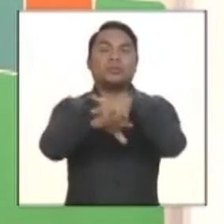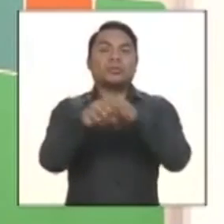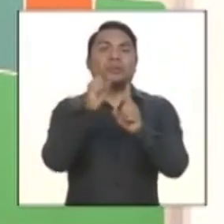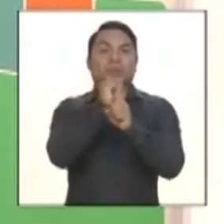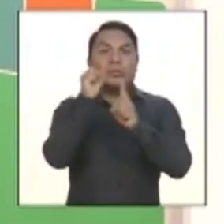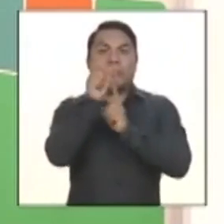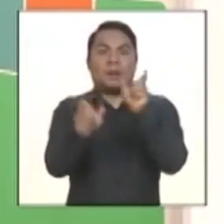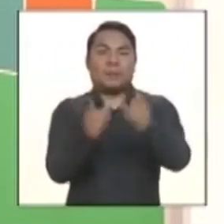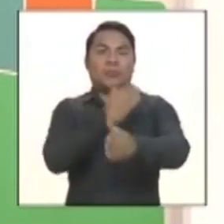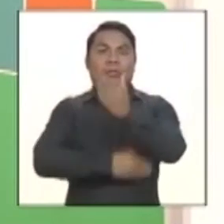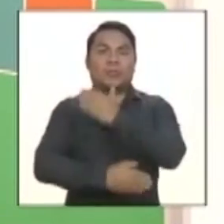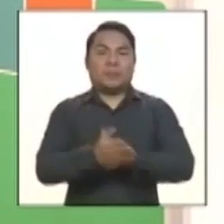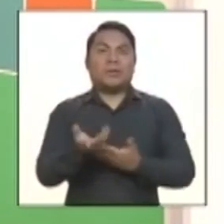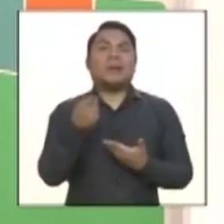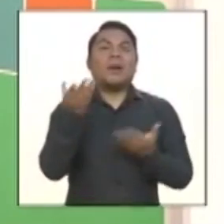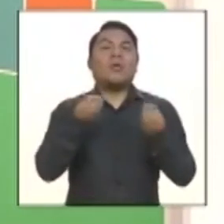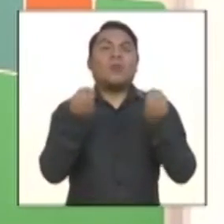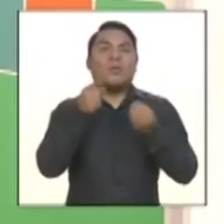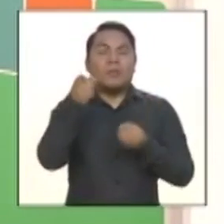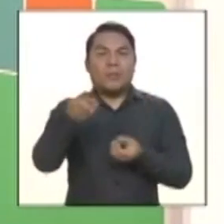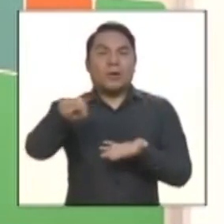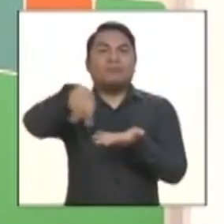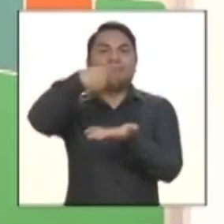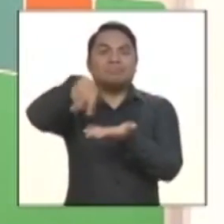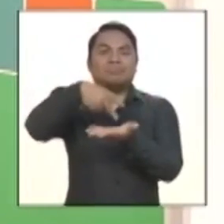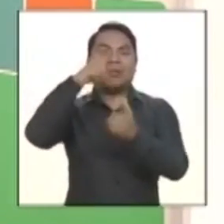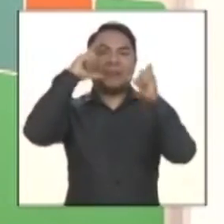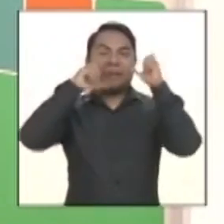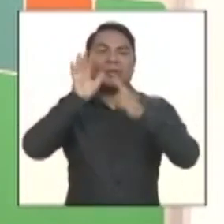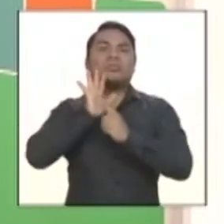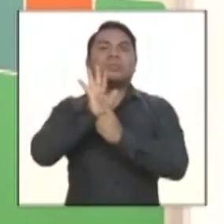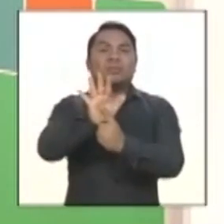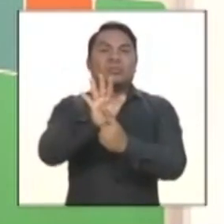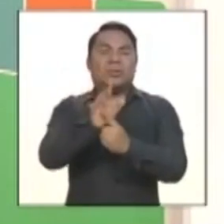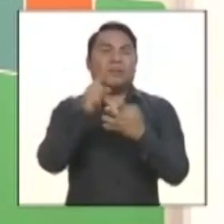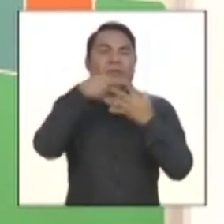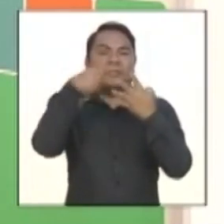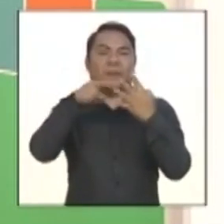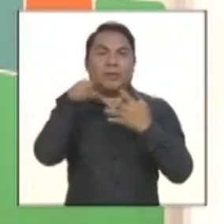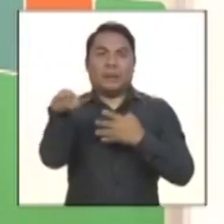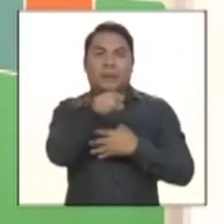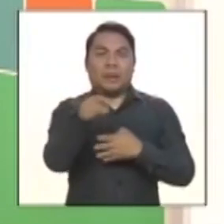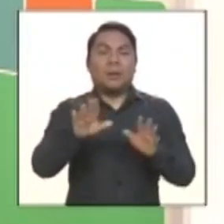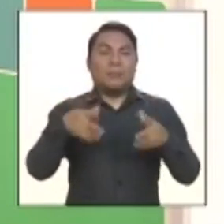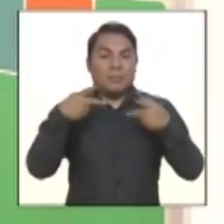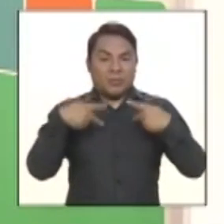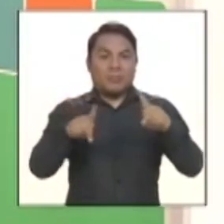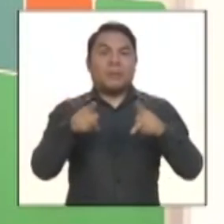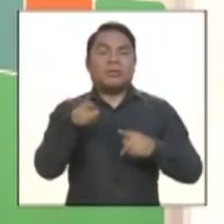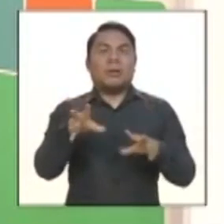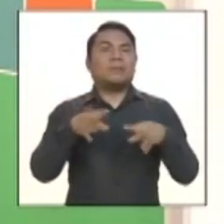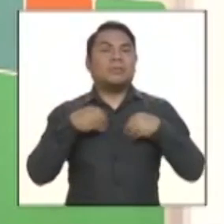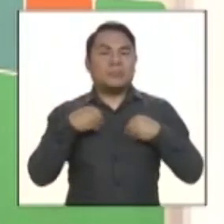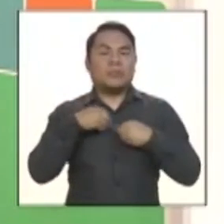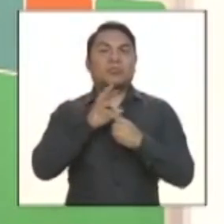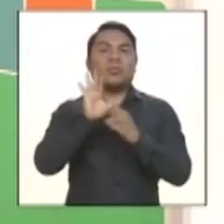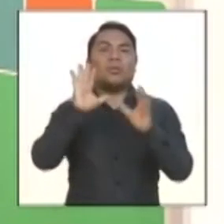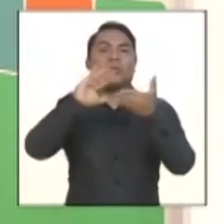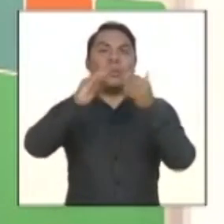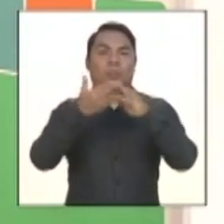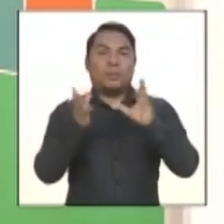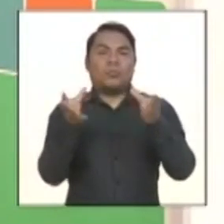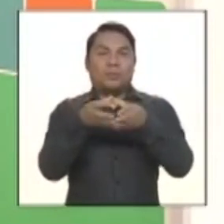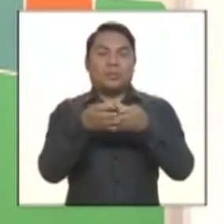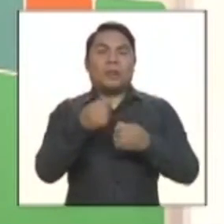discapacidad mediante el arte de expresión múltiple, que les permita un reconocimiento de la comunidad.